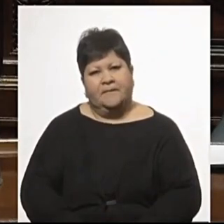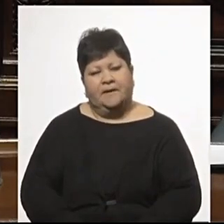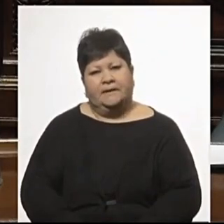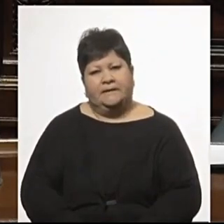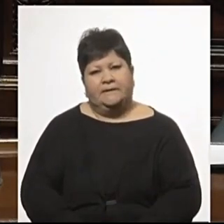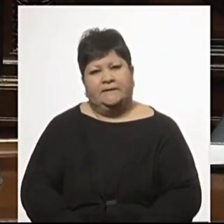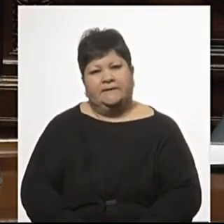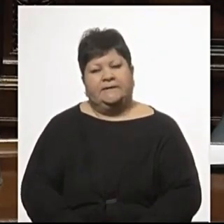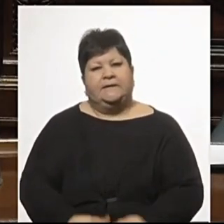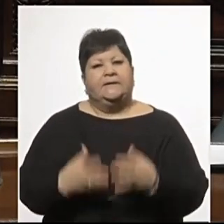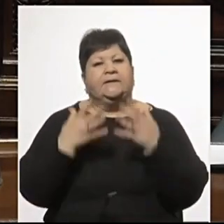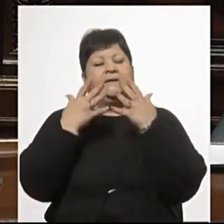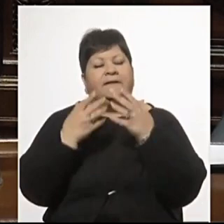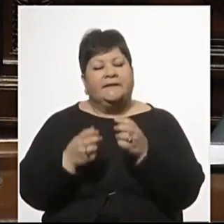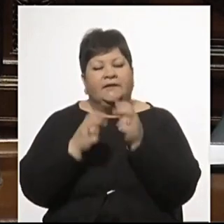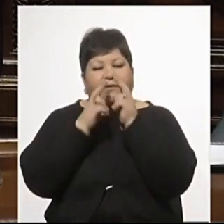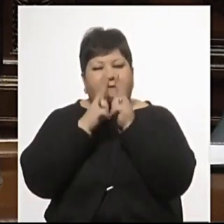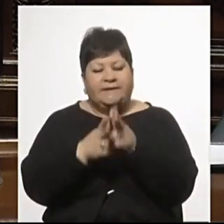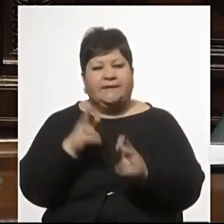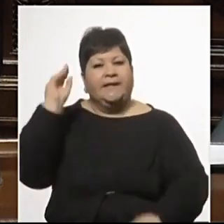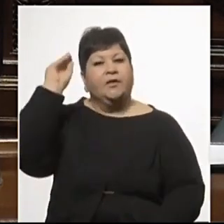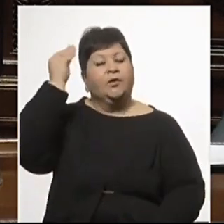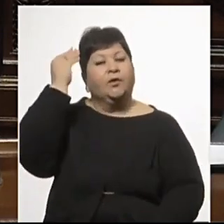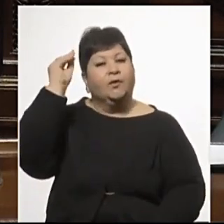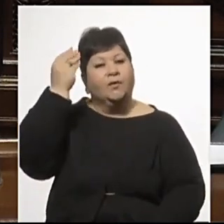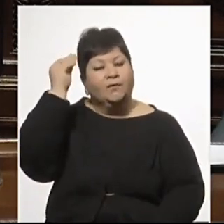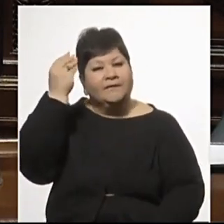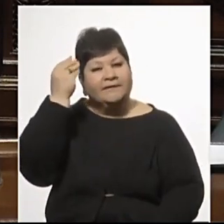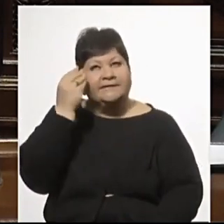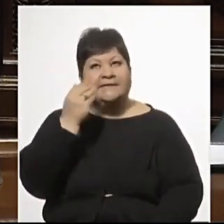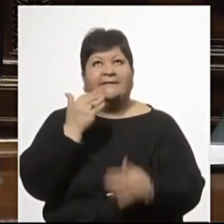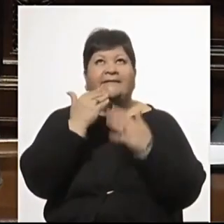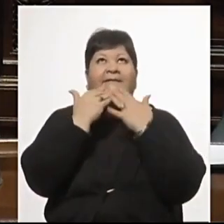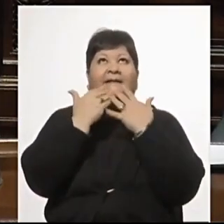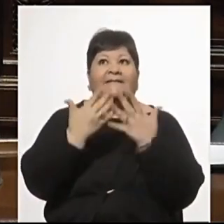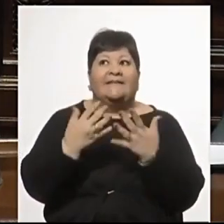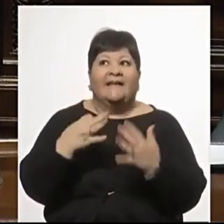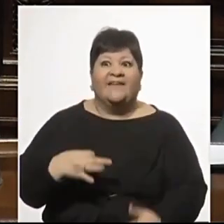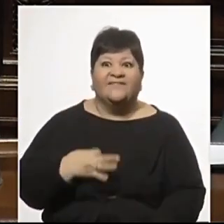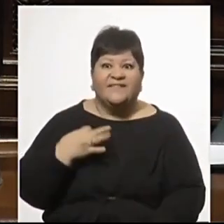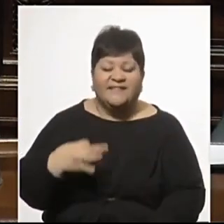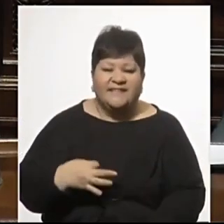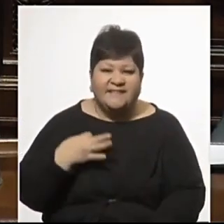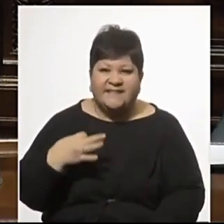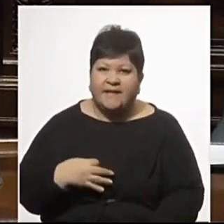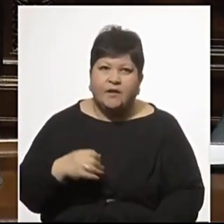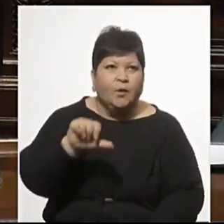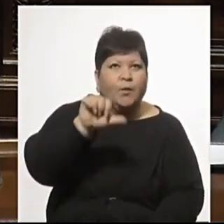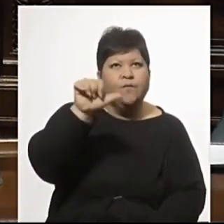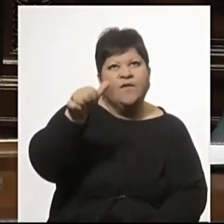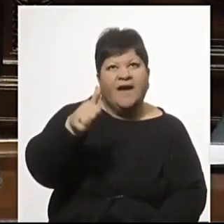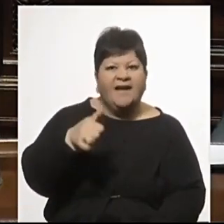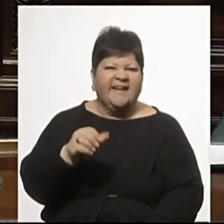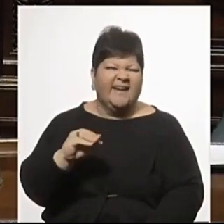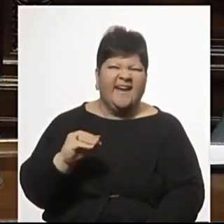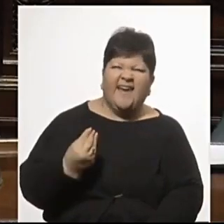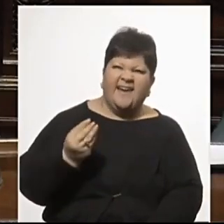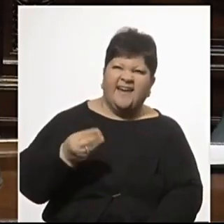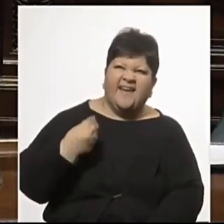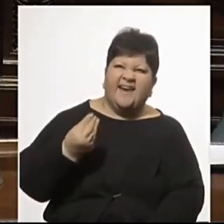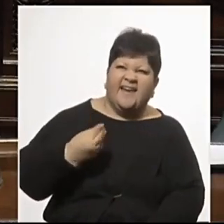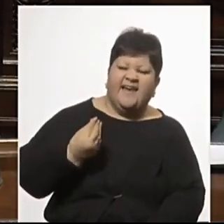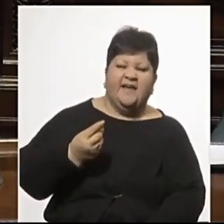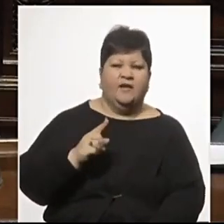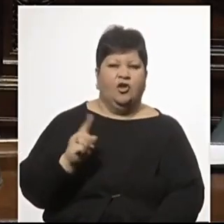y le quiero transmitir a los jóvenes hay que darle gracias a la vida triunfar en la vida no es ganar triunfar en la